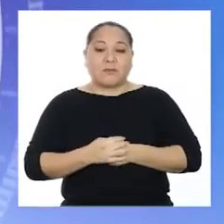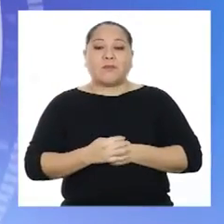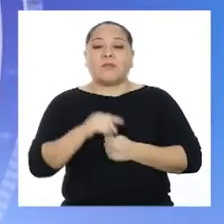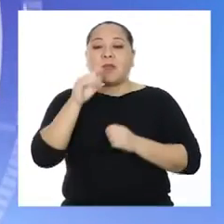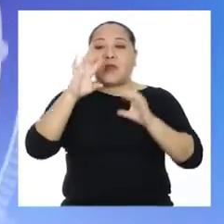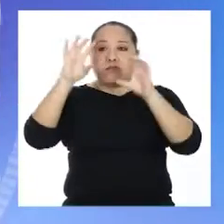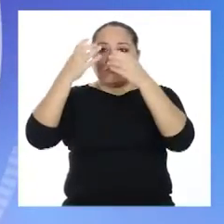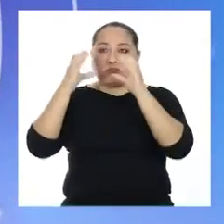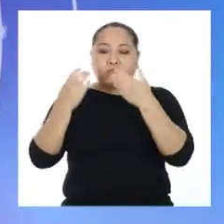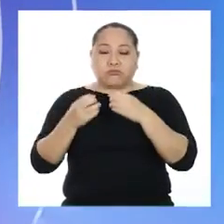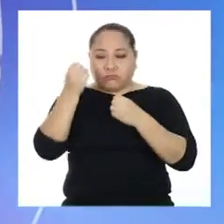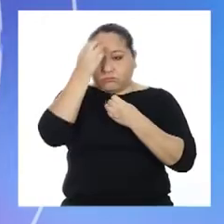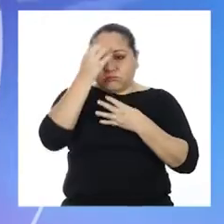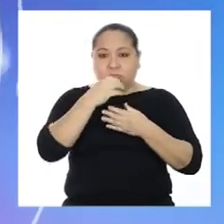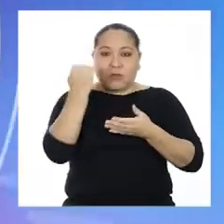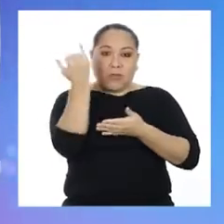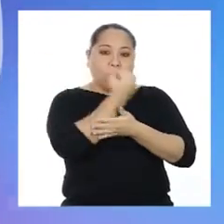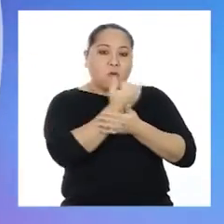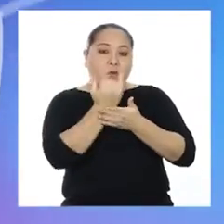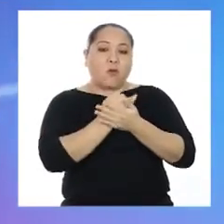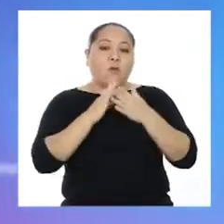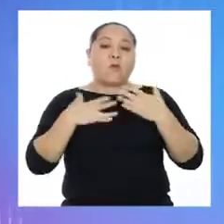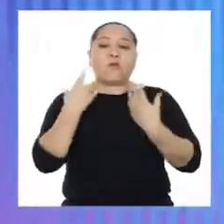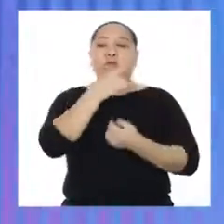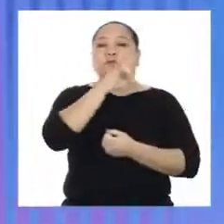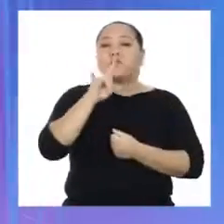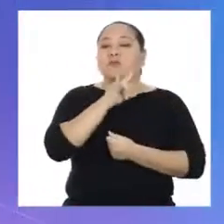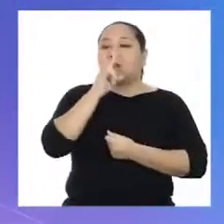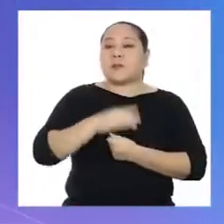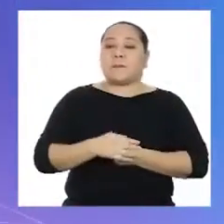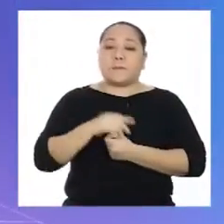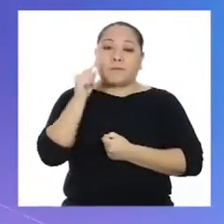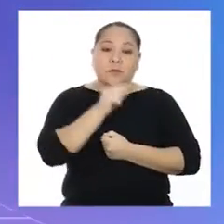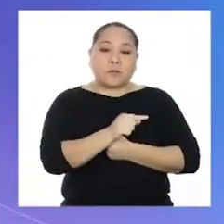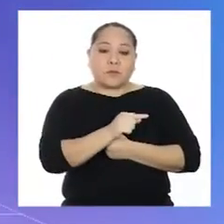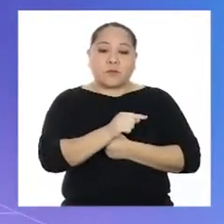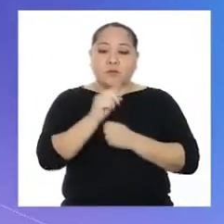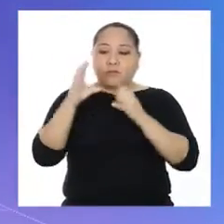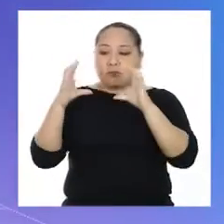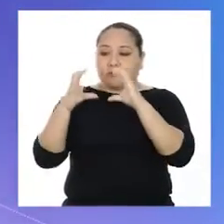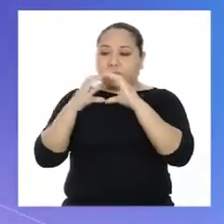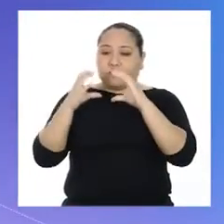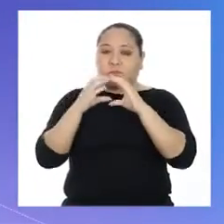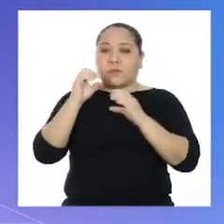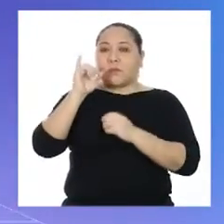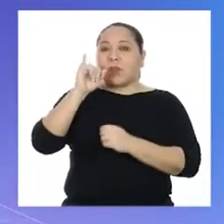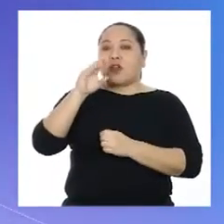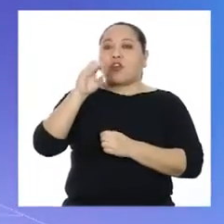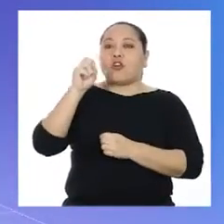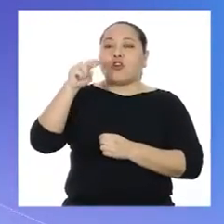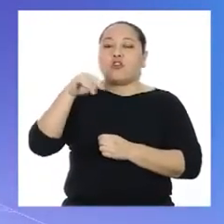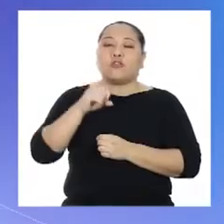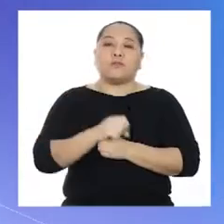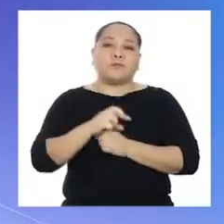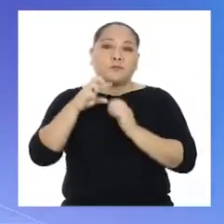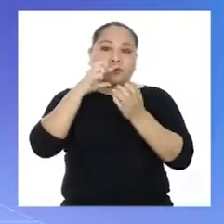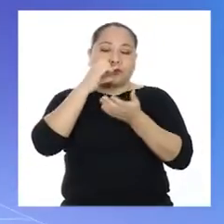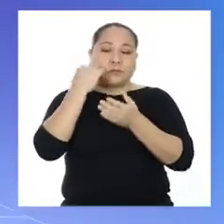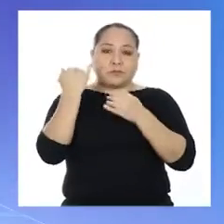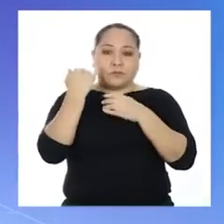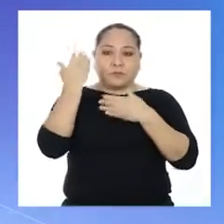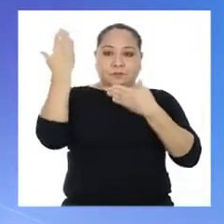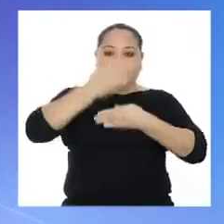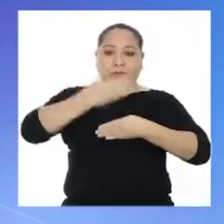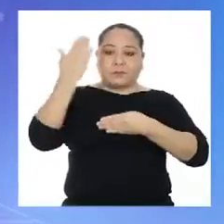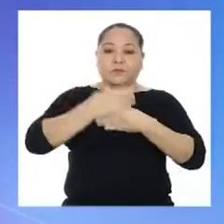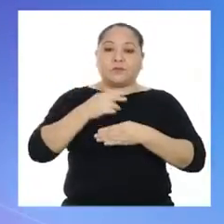Para clasificar los datos en el pictograma, podemos utilizar una leyenda que señala que el ícono de película